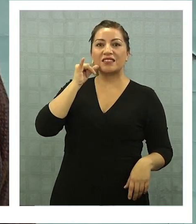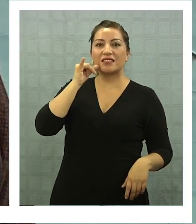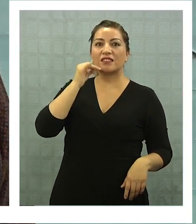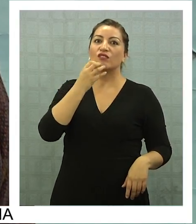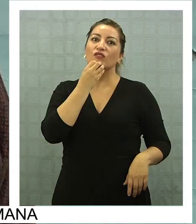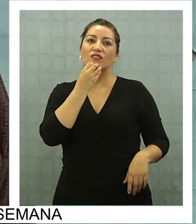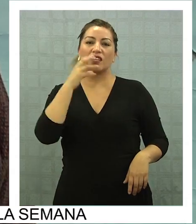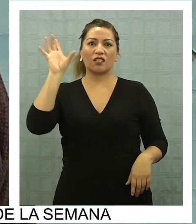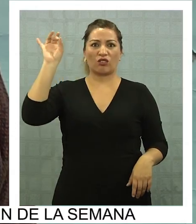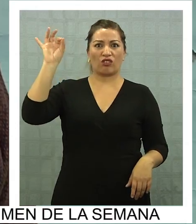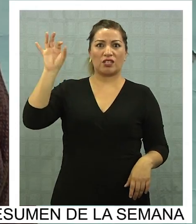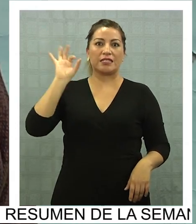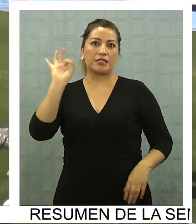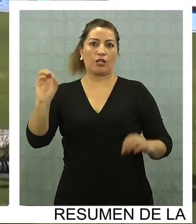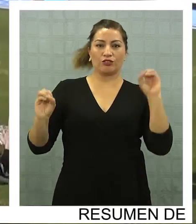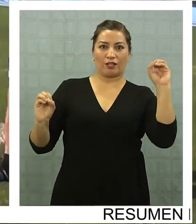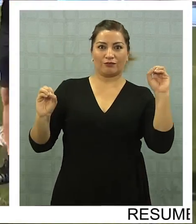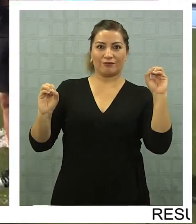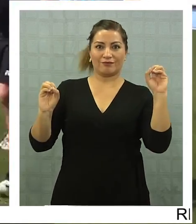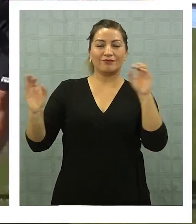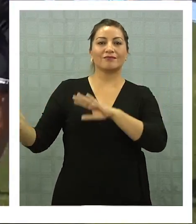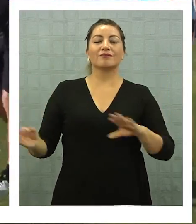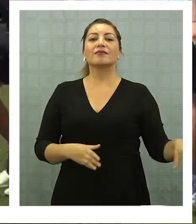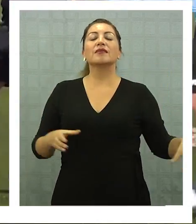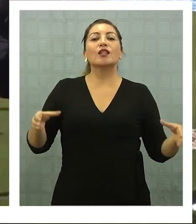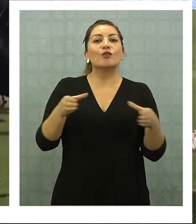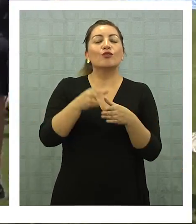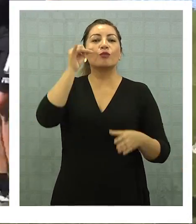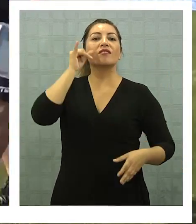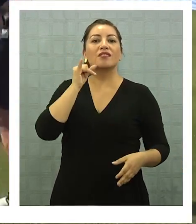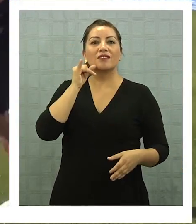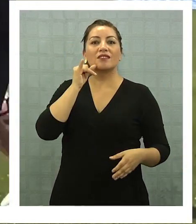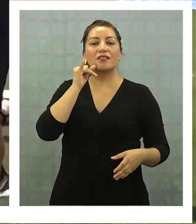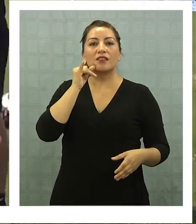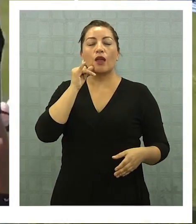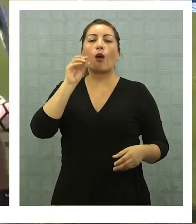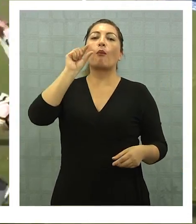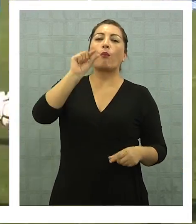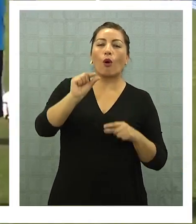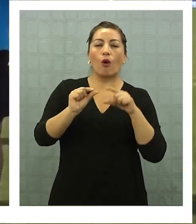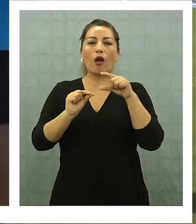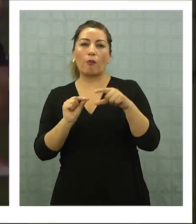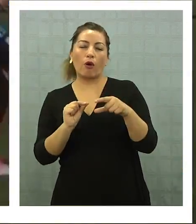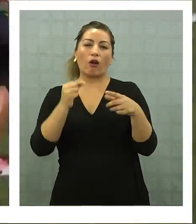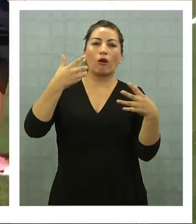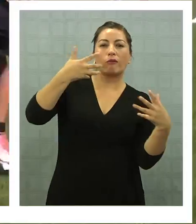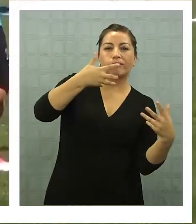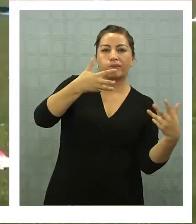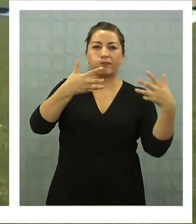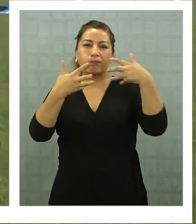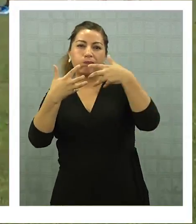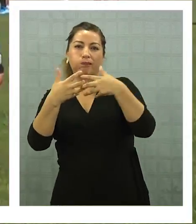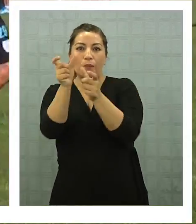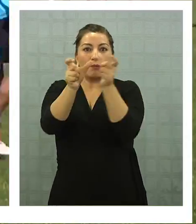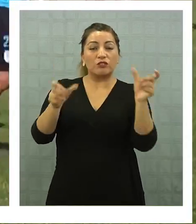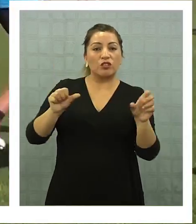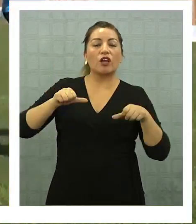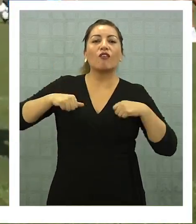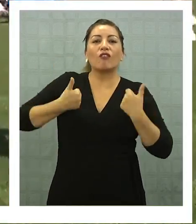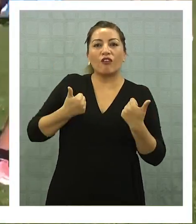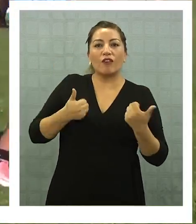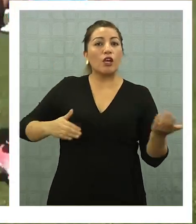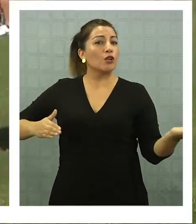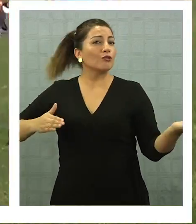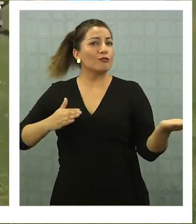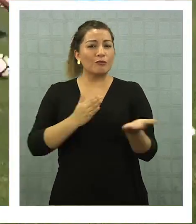Antofagasta y Colo Colo fue un 0-0. El equipo de Iquique se tiene que ir amalgamando de a poco. Hay cabros jóvenes que van a